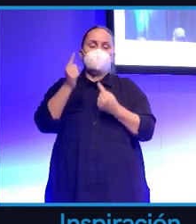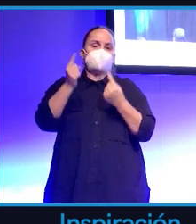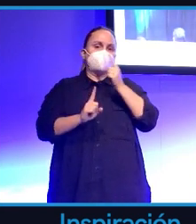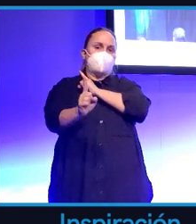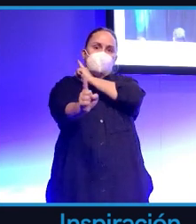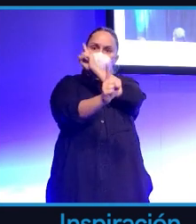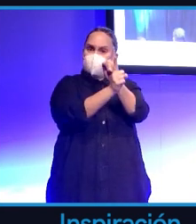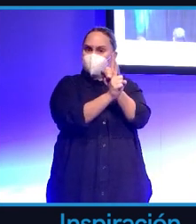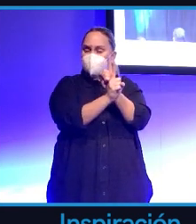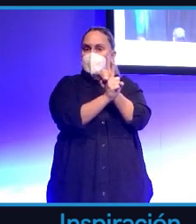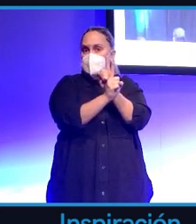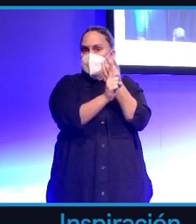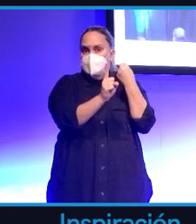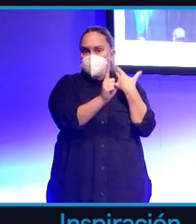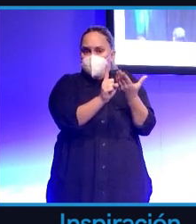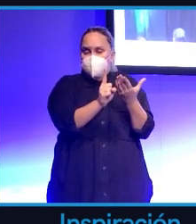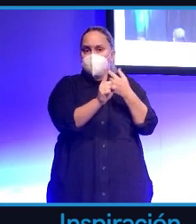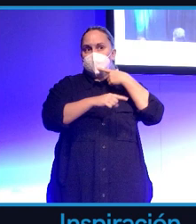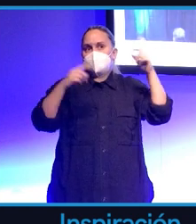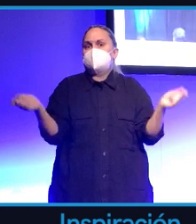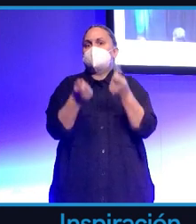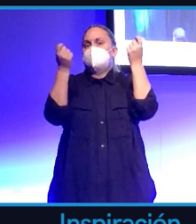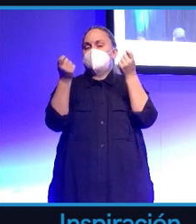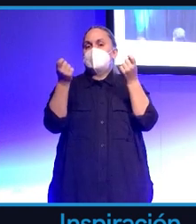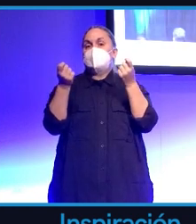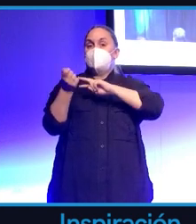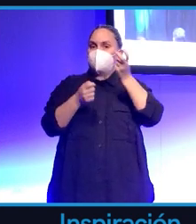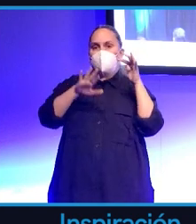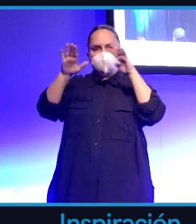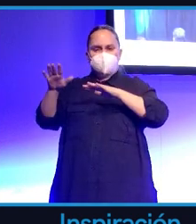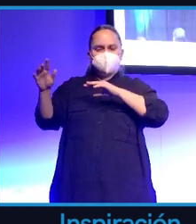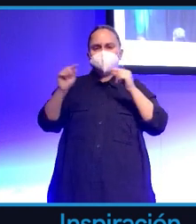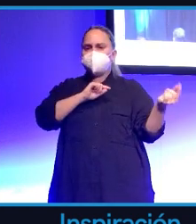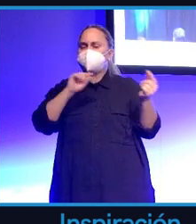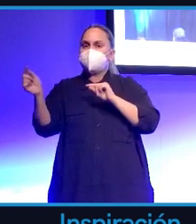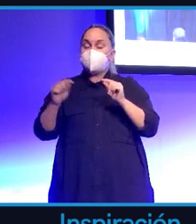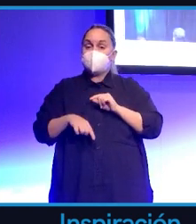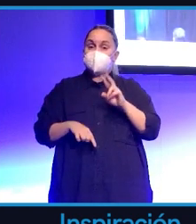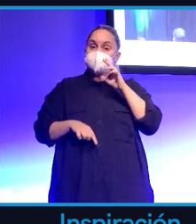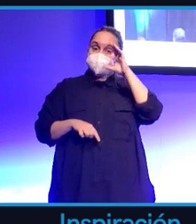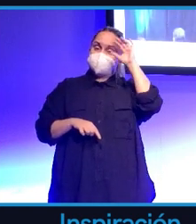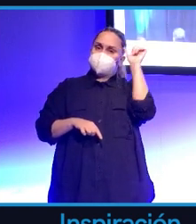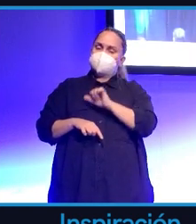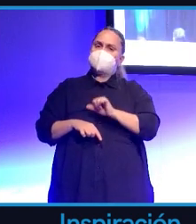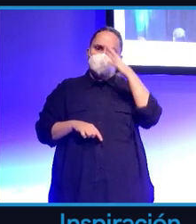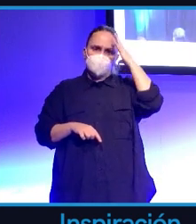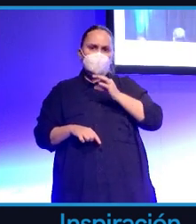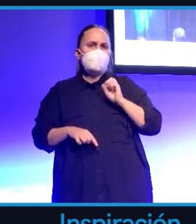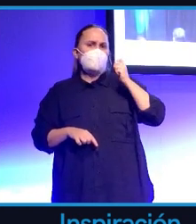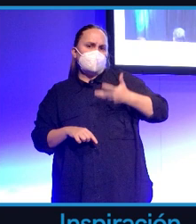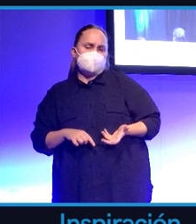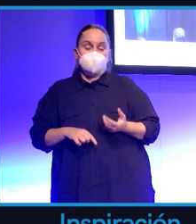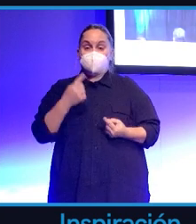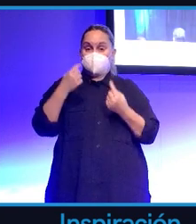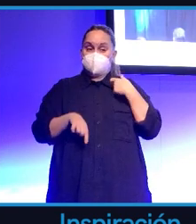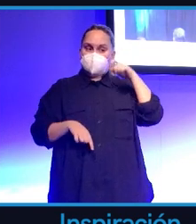este tipo de proclamas y los que estaban a favor. Y creo que fue una discusión muy rica. Algunos me pueden decir que Elon Musk